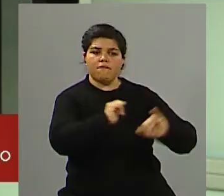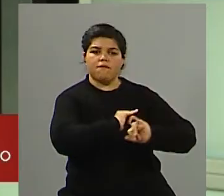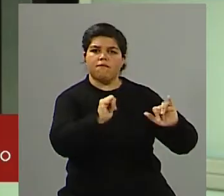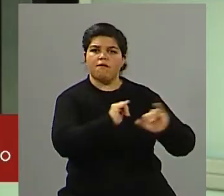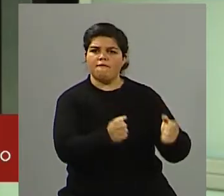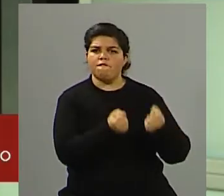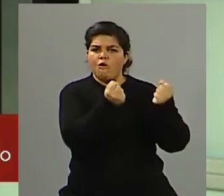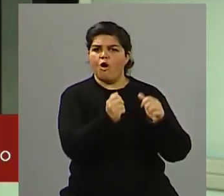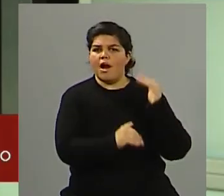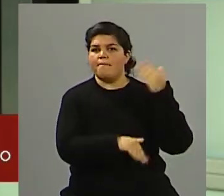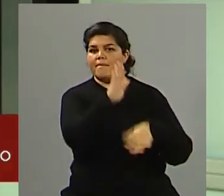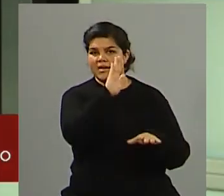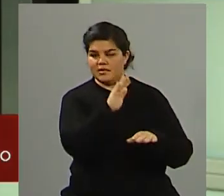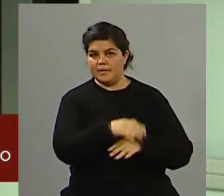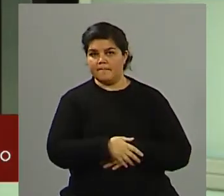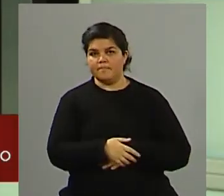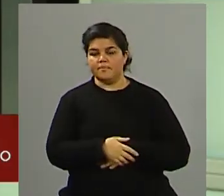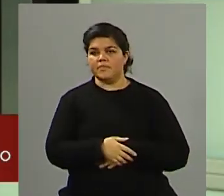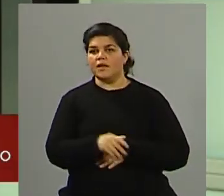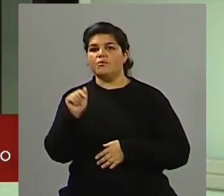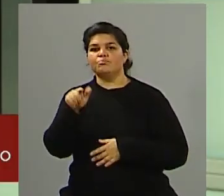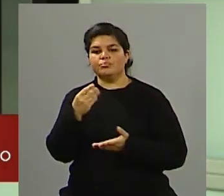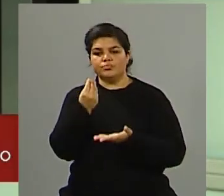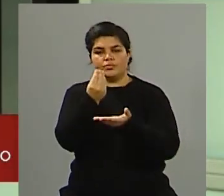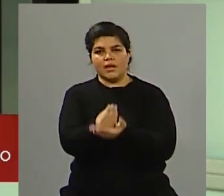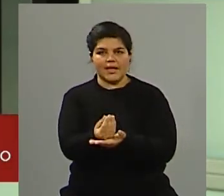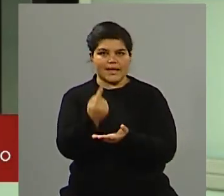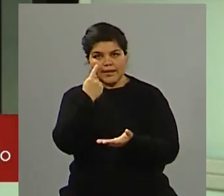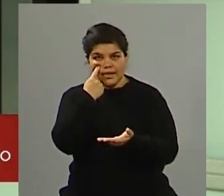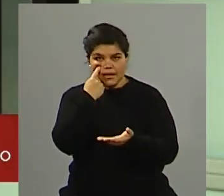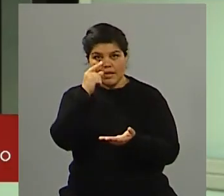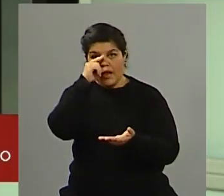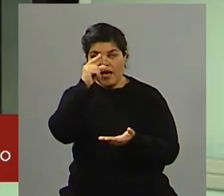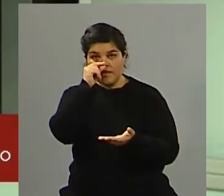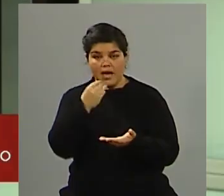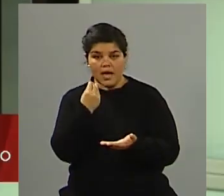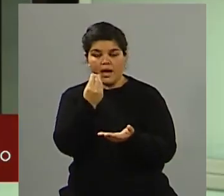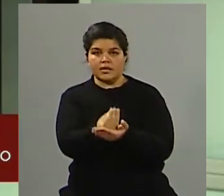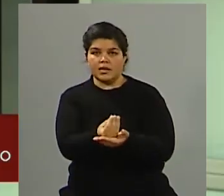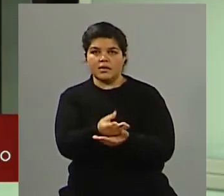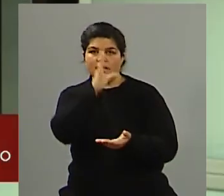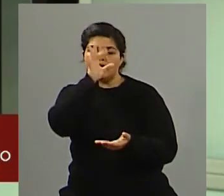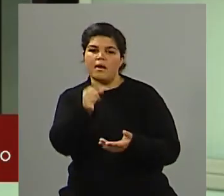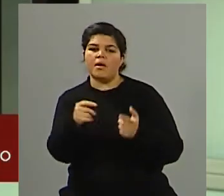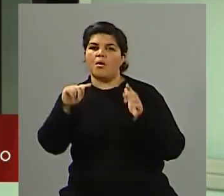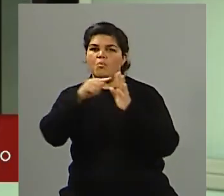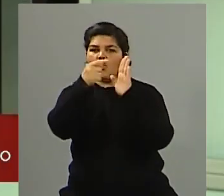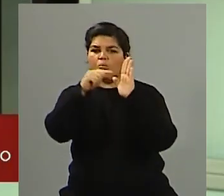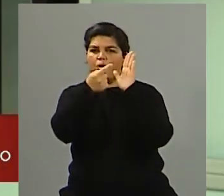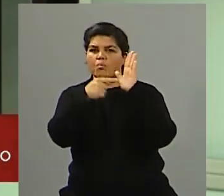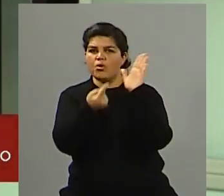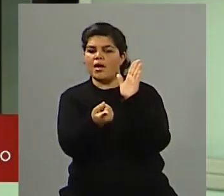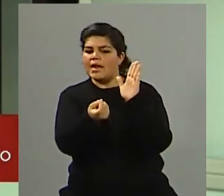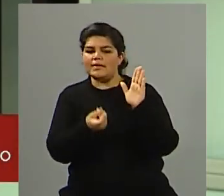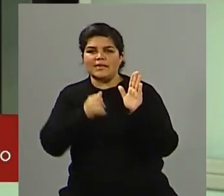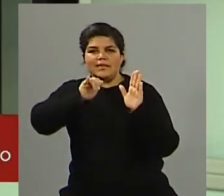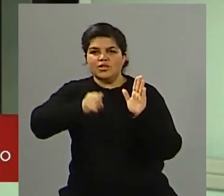que te trazás vos como candidata a intendenta, que vos entendés necesita el departamento de la acera? Ya estuvimos hablando un poco de eso, pero me parece